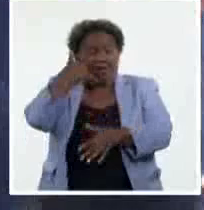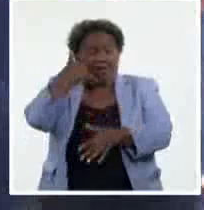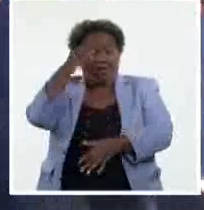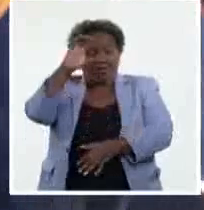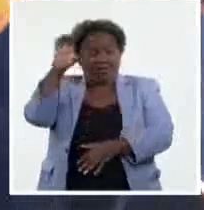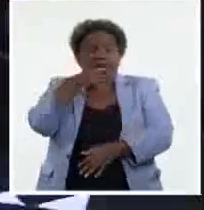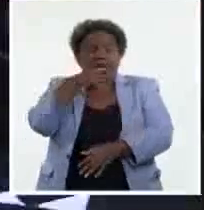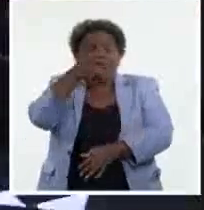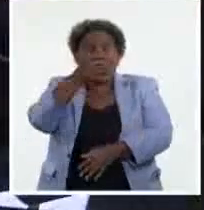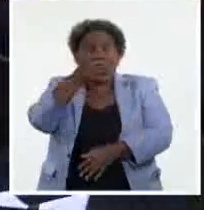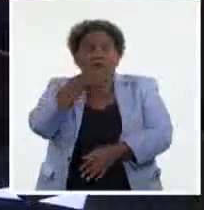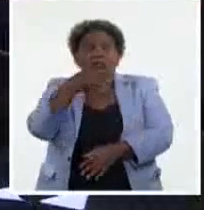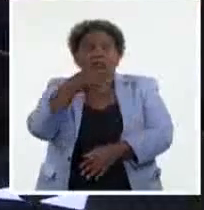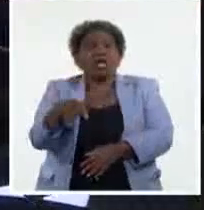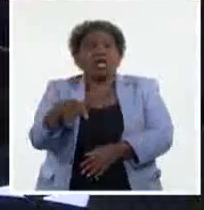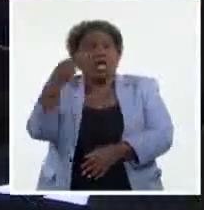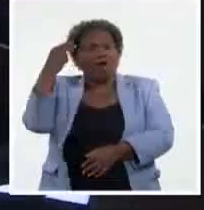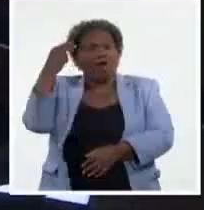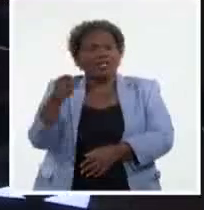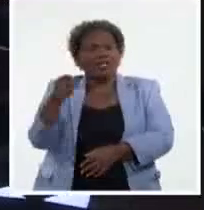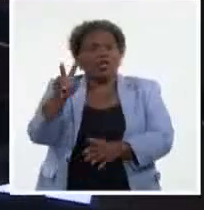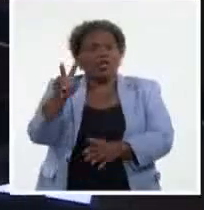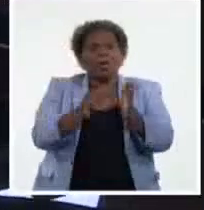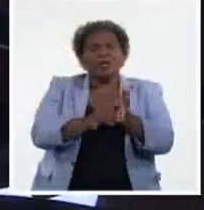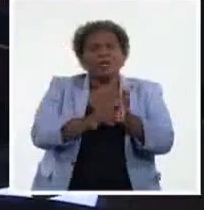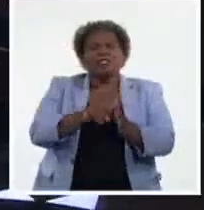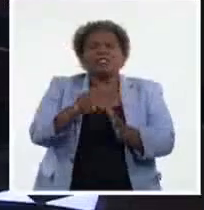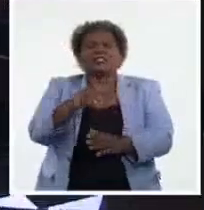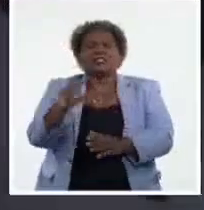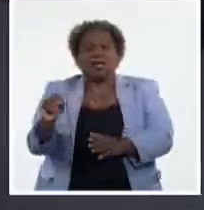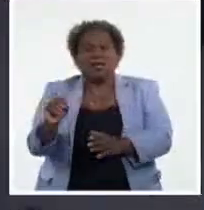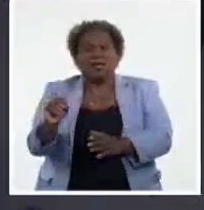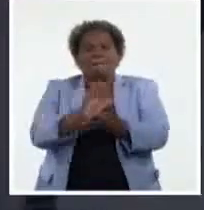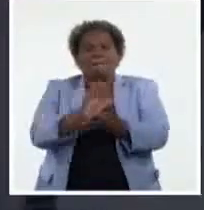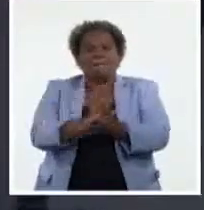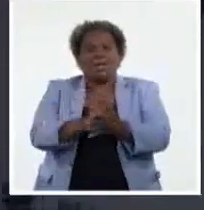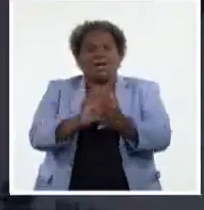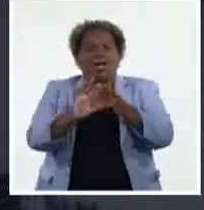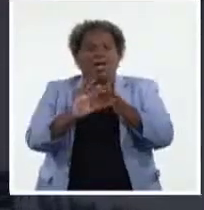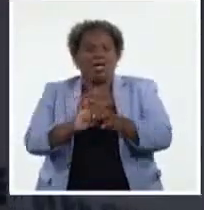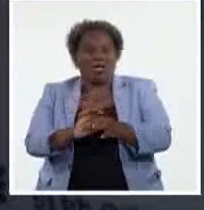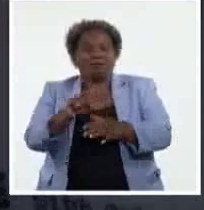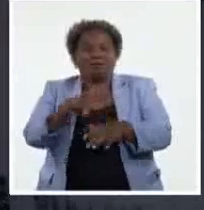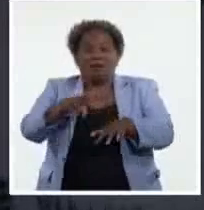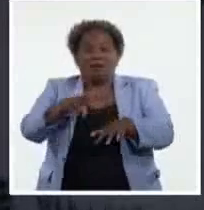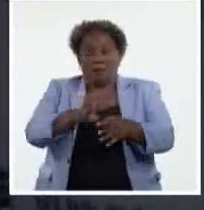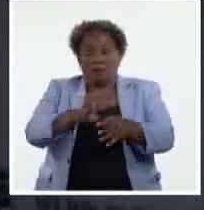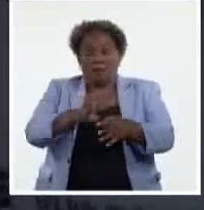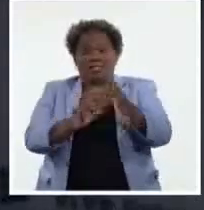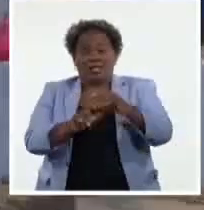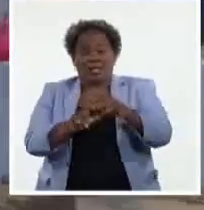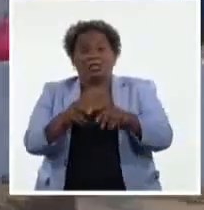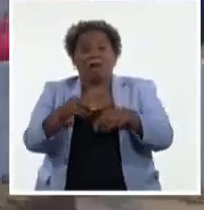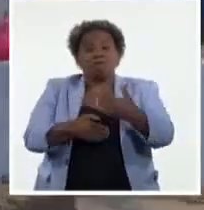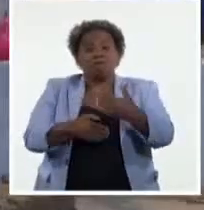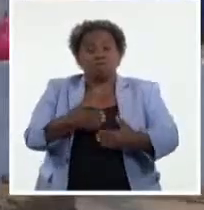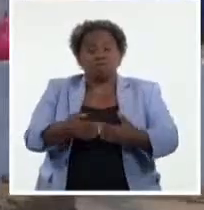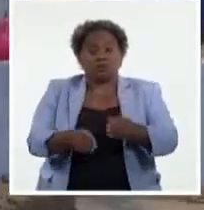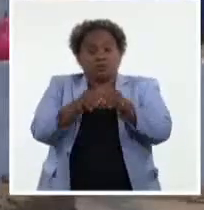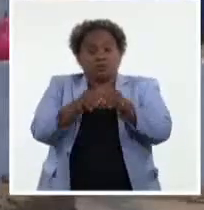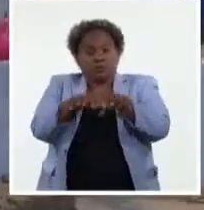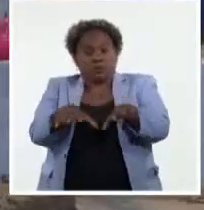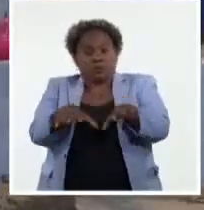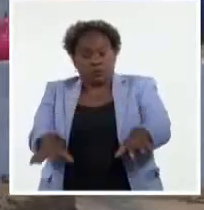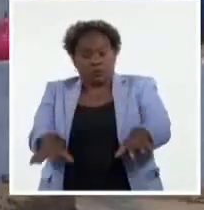habilitando frecuencias como las de 2100 MHz en La Habana y Matanzas. El proceso se extenderá al resto del país teniendo en